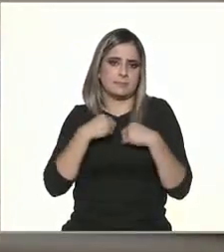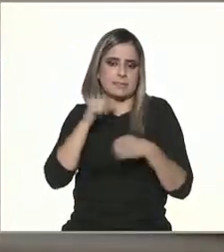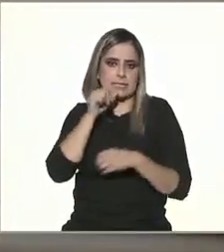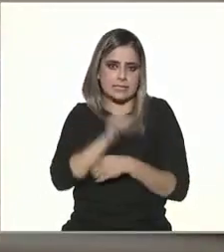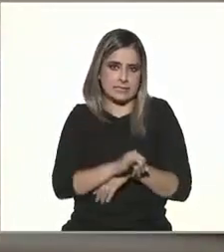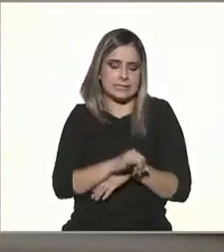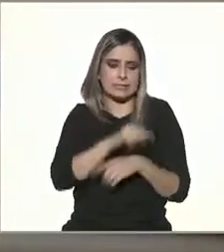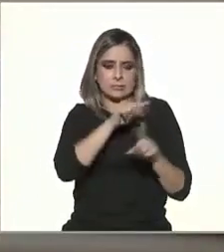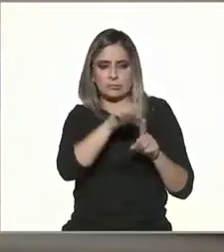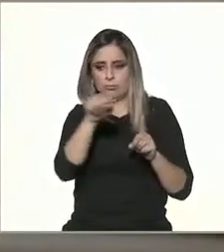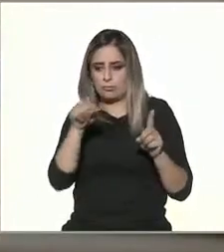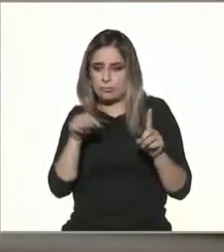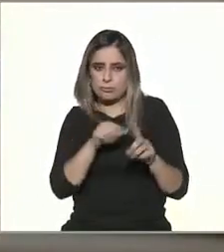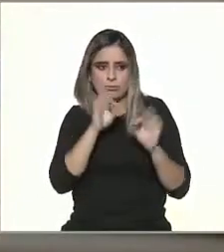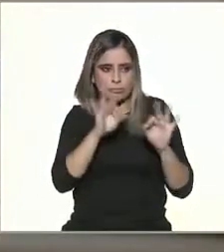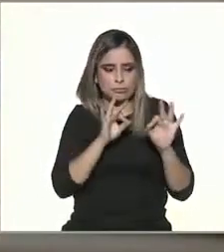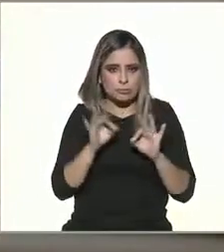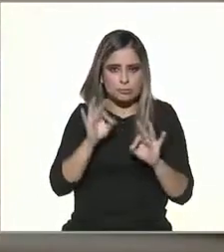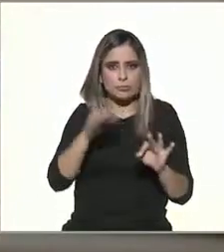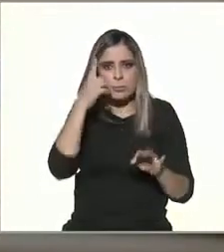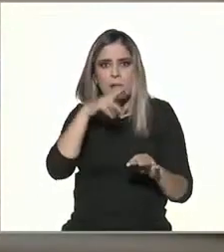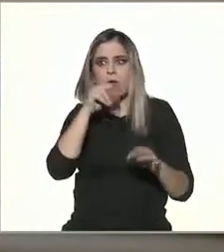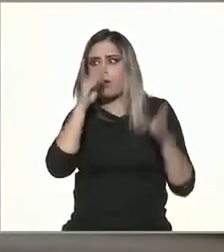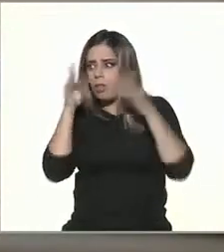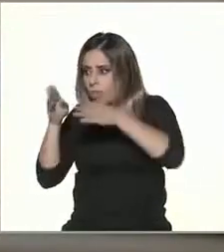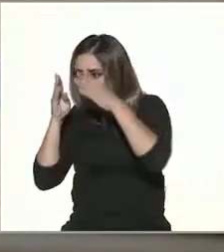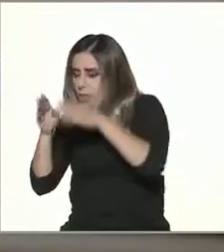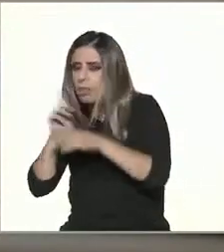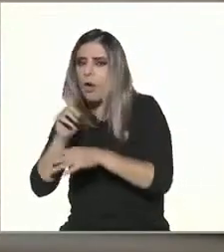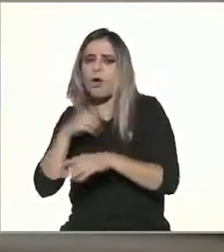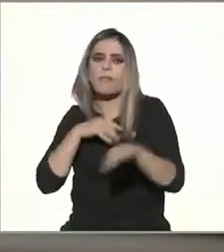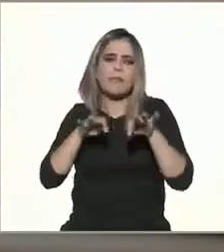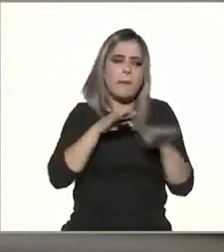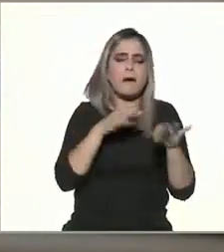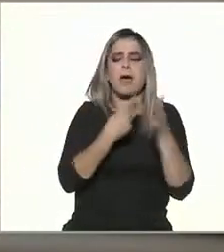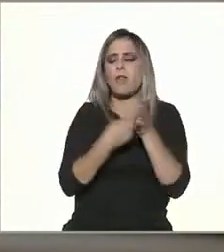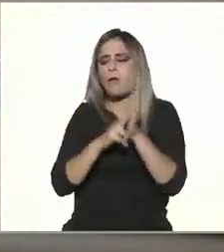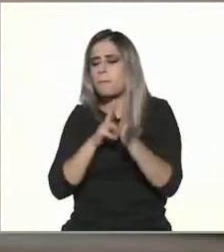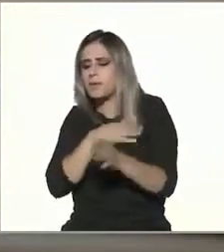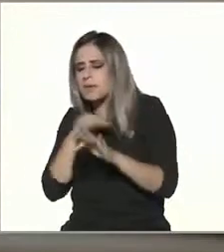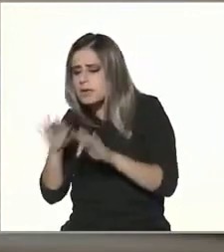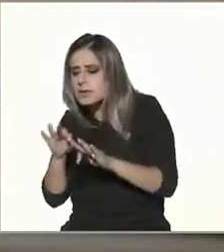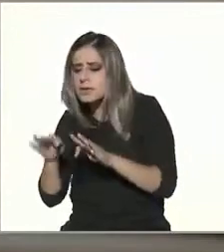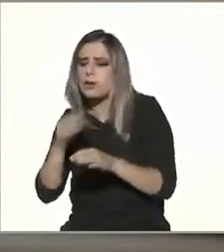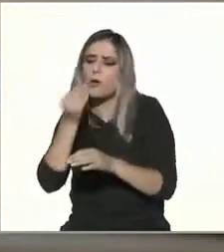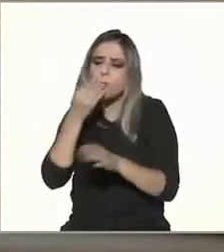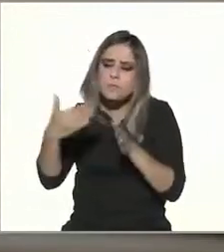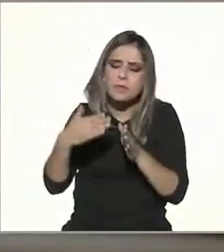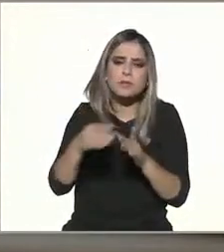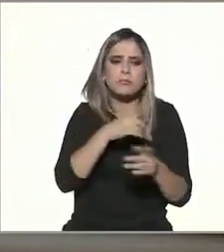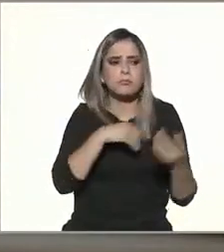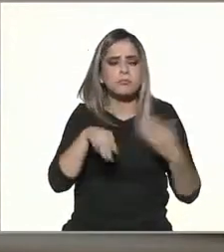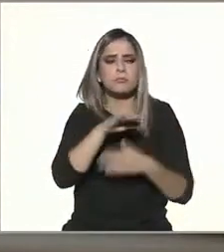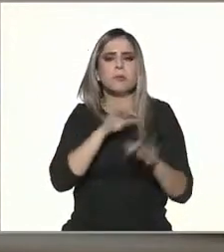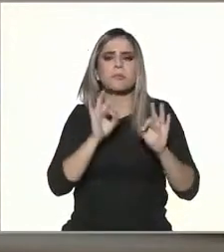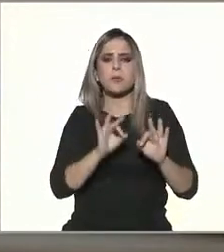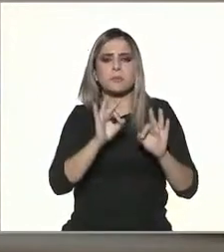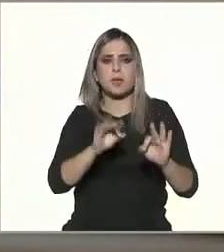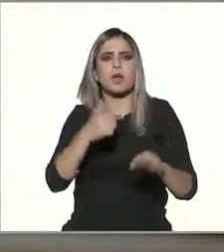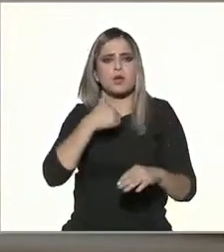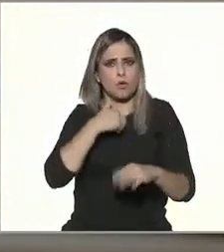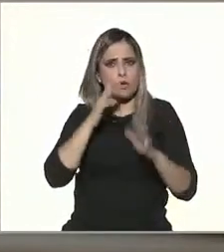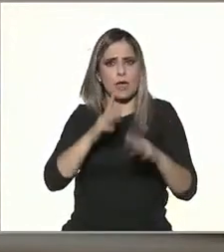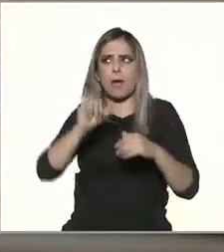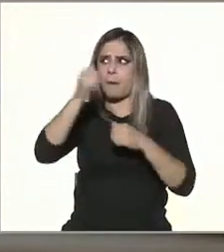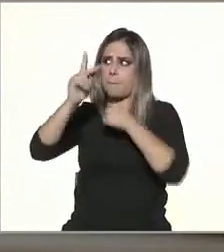usar algunos temas para trabajar mejor en lo que yo hago. Me tocó moverme en diferentes países,